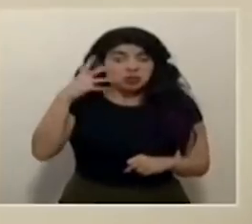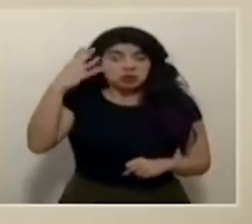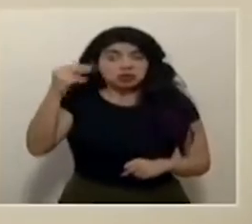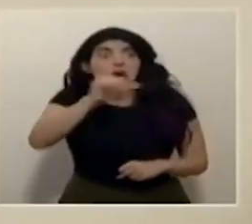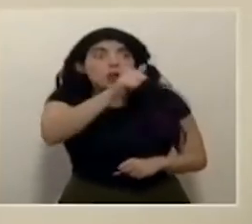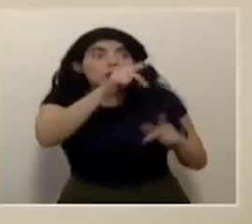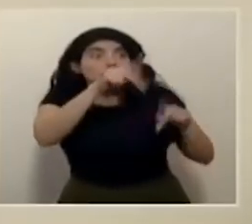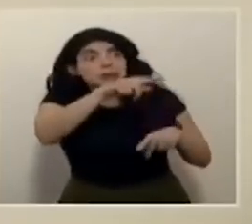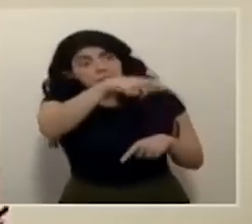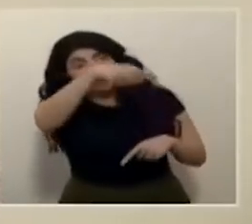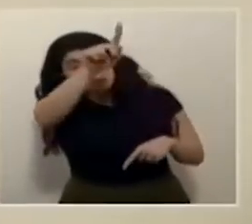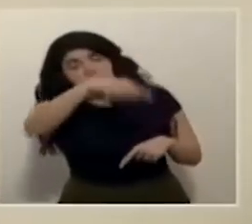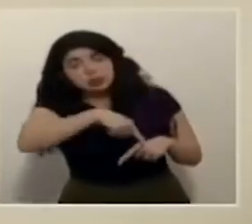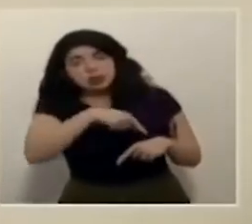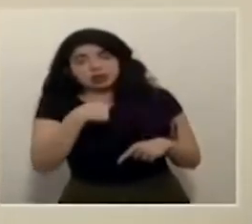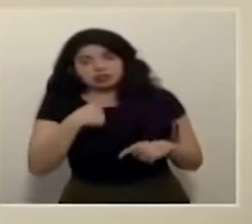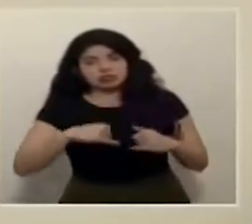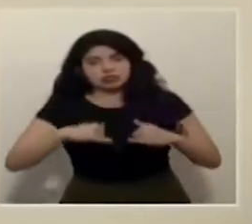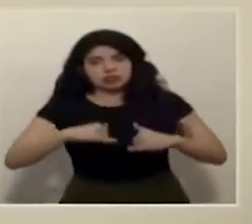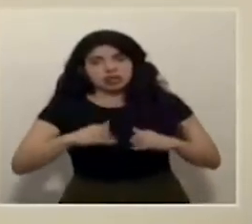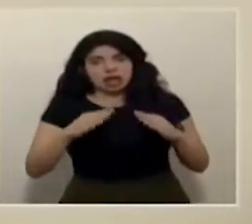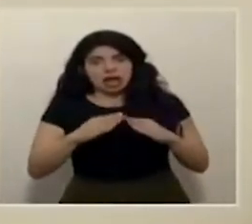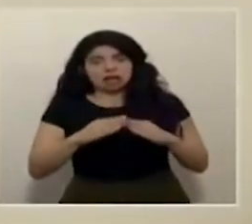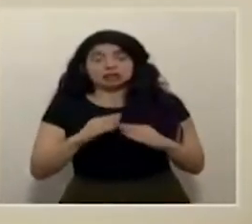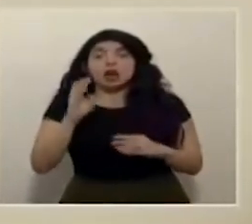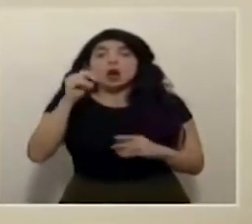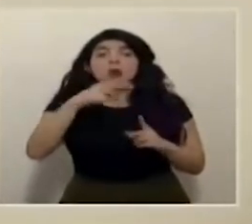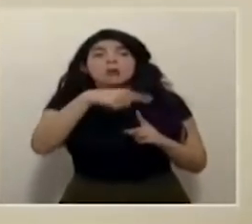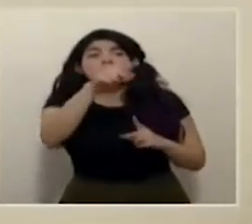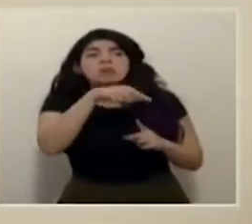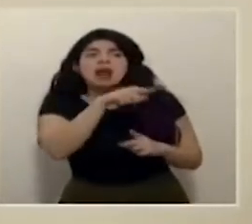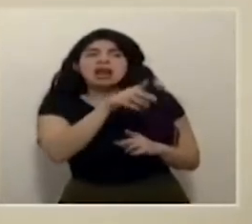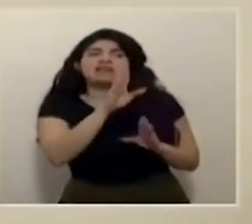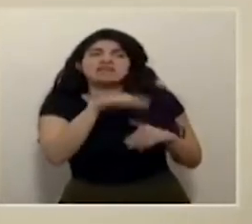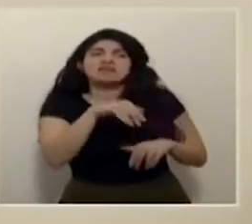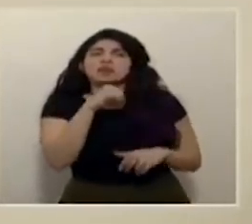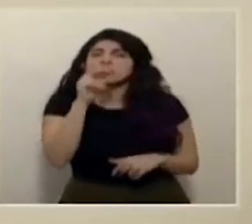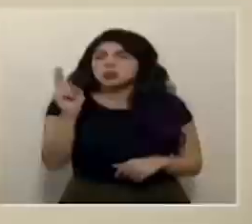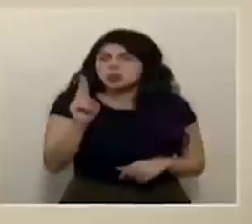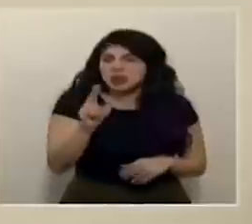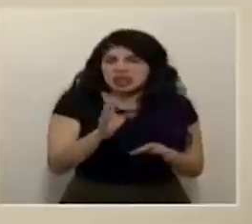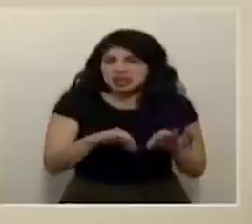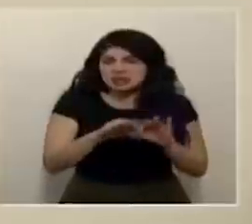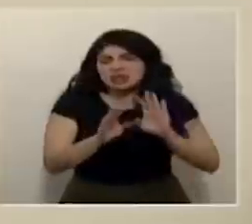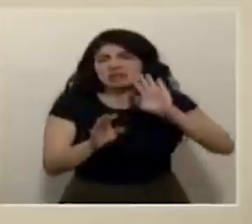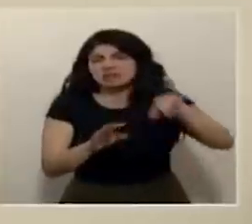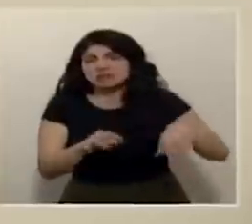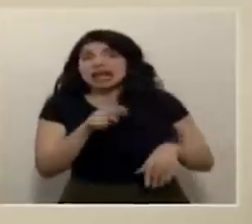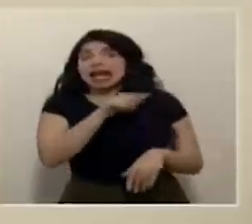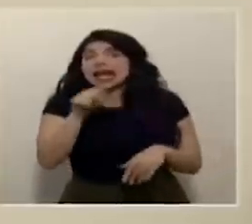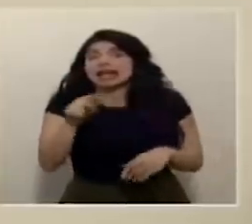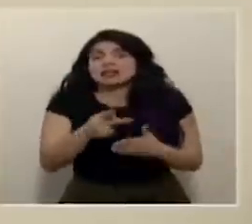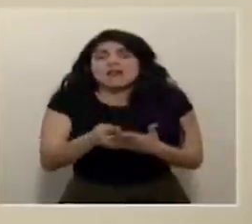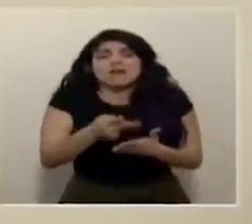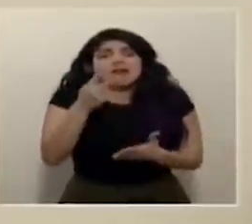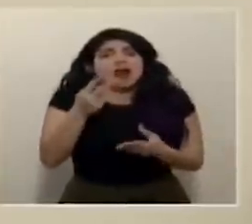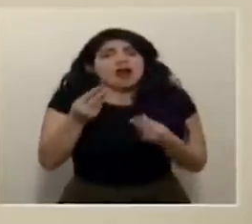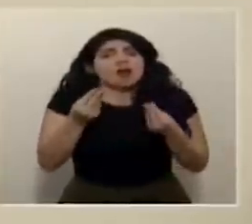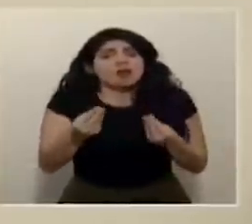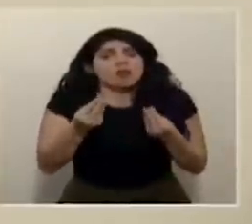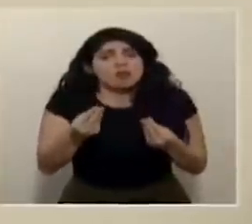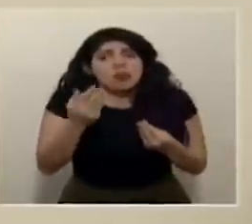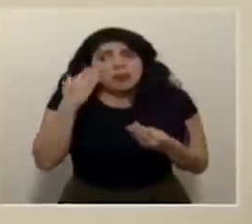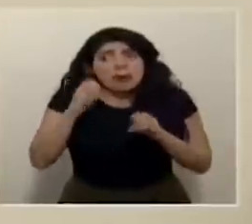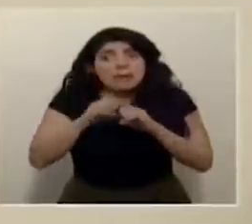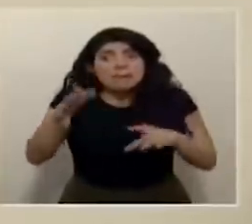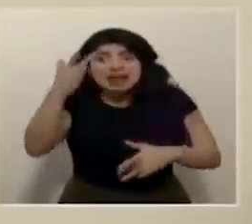le haga los mandados o bien que en ese mandado no era tan necesario no era tan importante todas esas cosas cuentan al final dentro de una